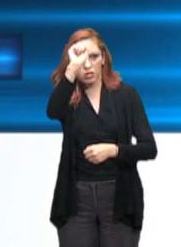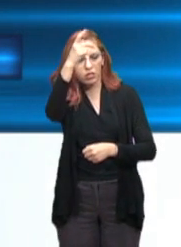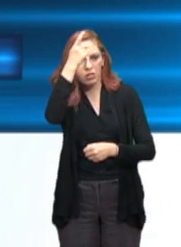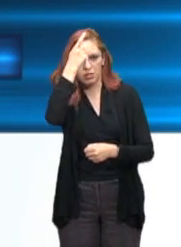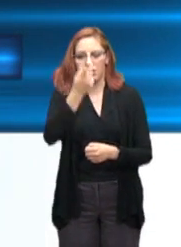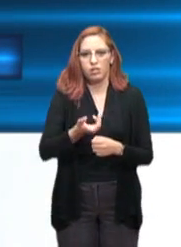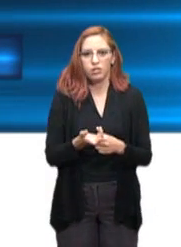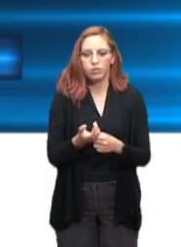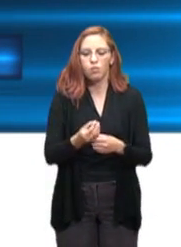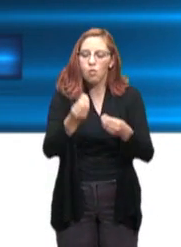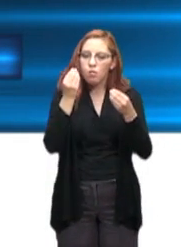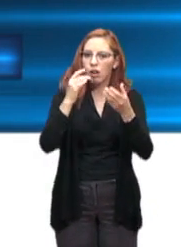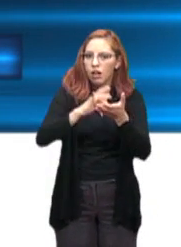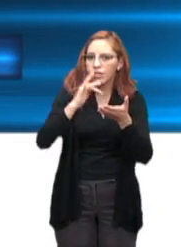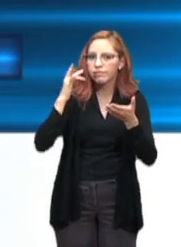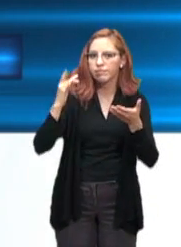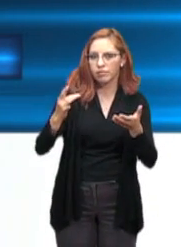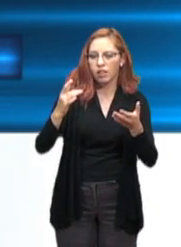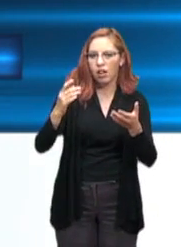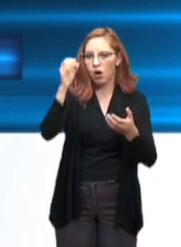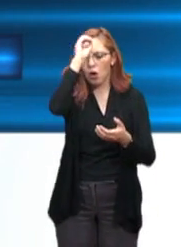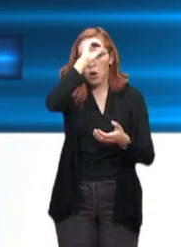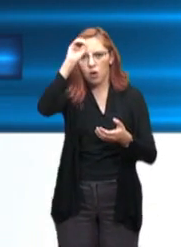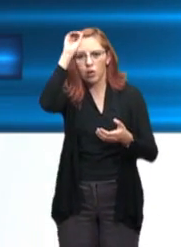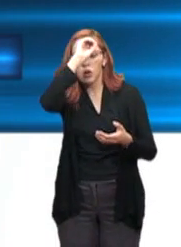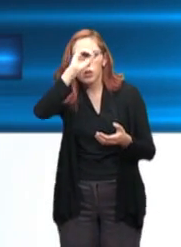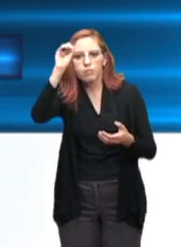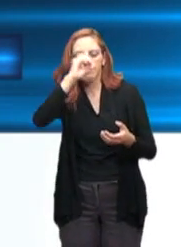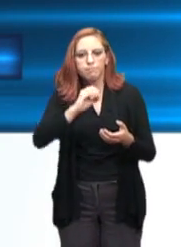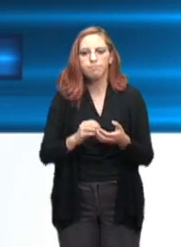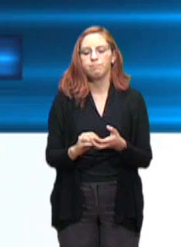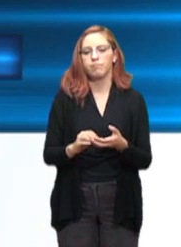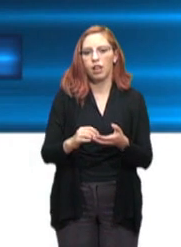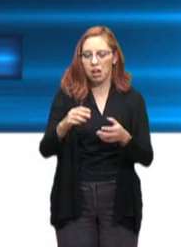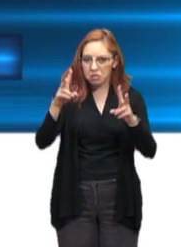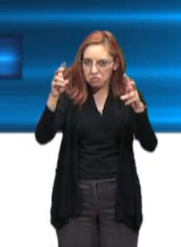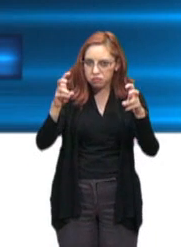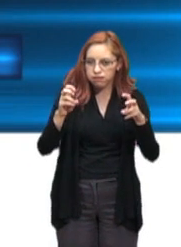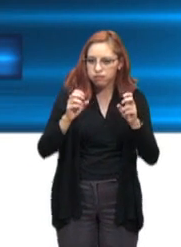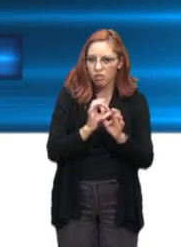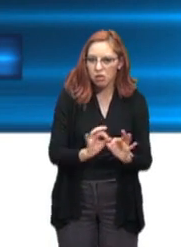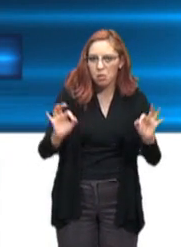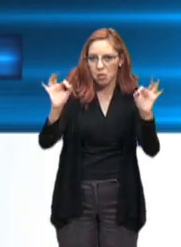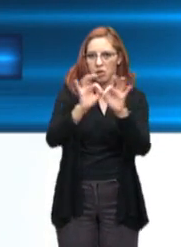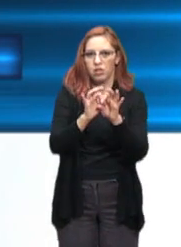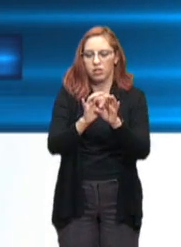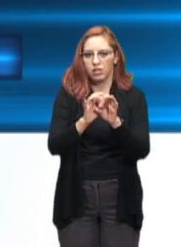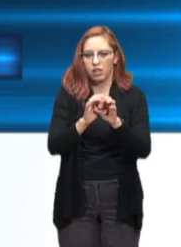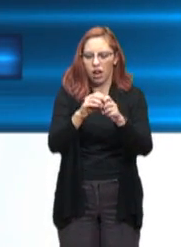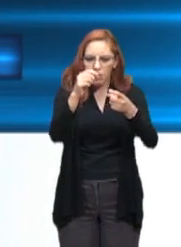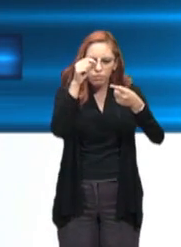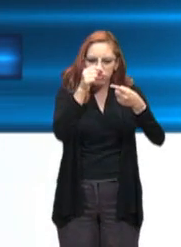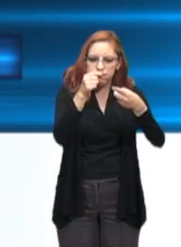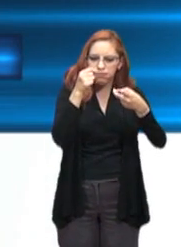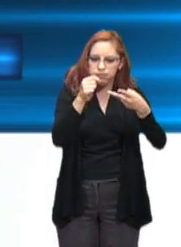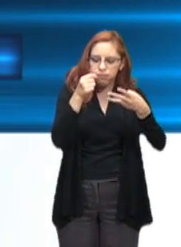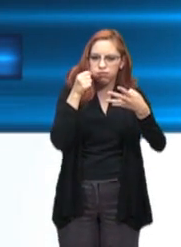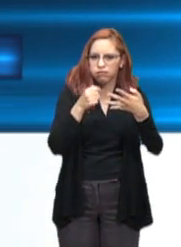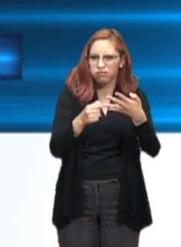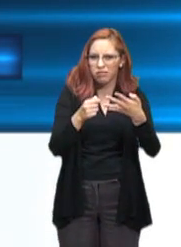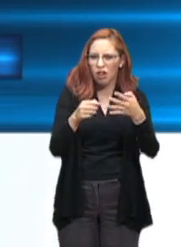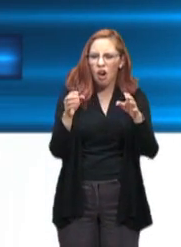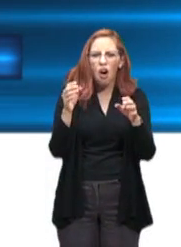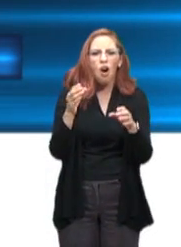agradezco mucho por la oportunidad de opinar sobre este tema y de señalar las incongruencias del partido en el gobierno